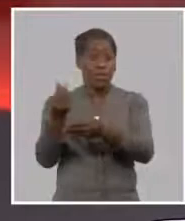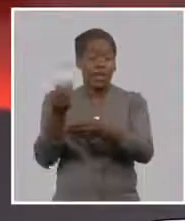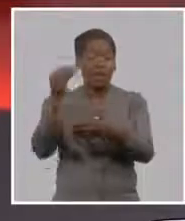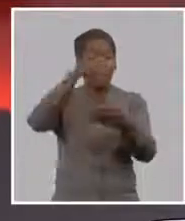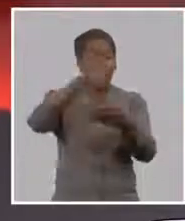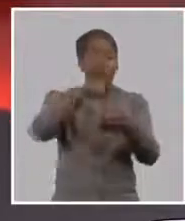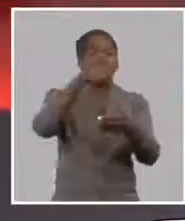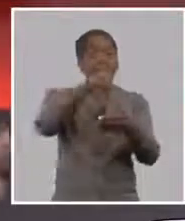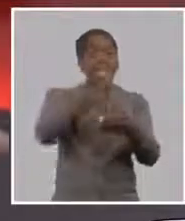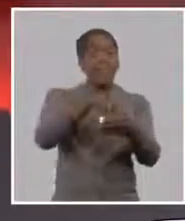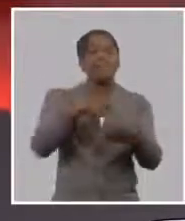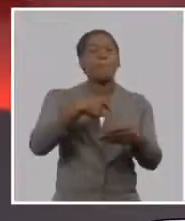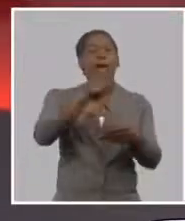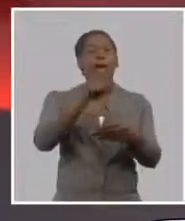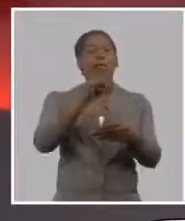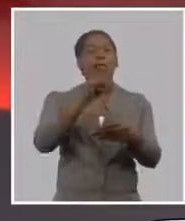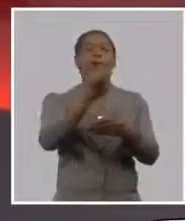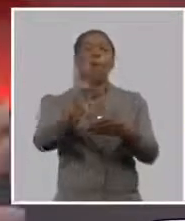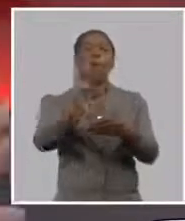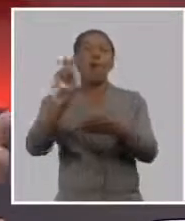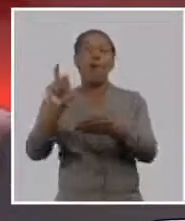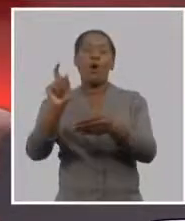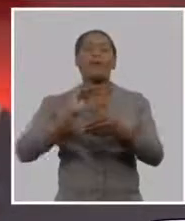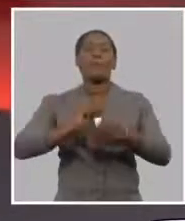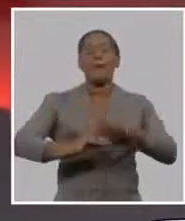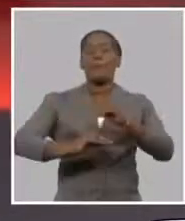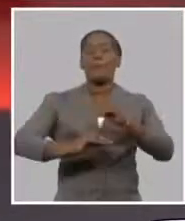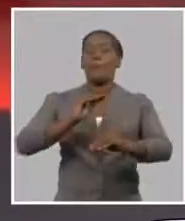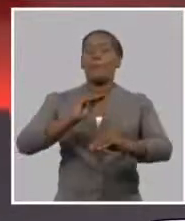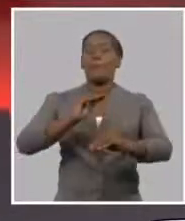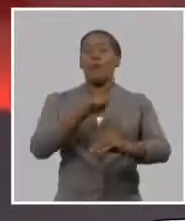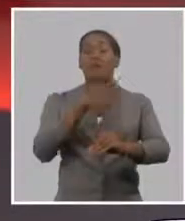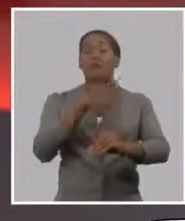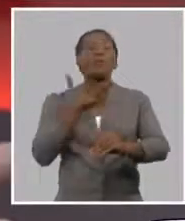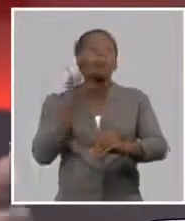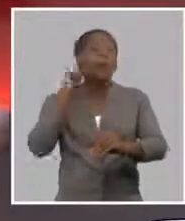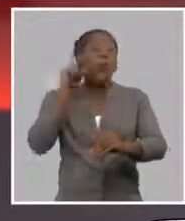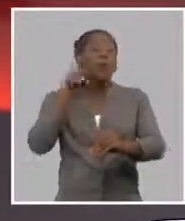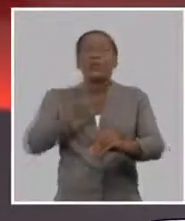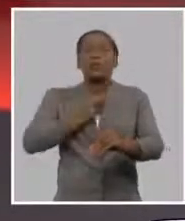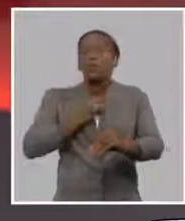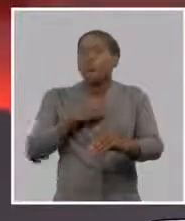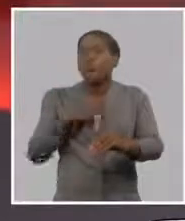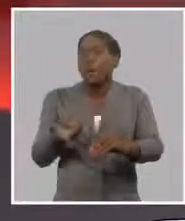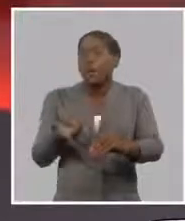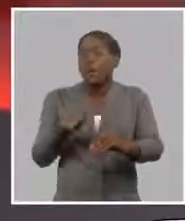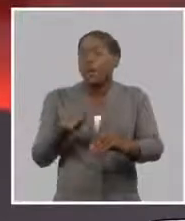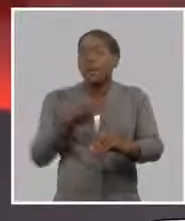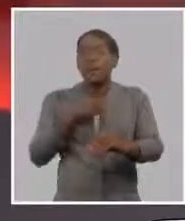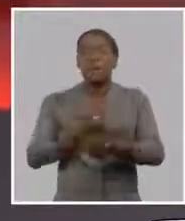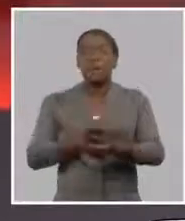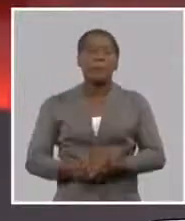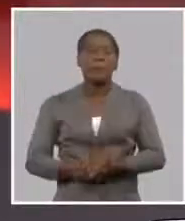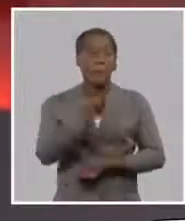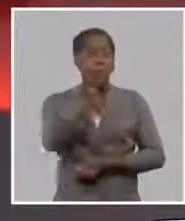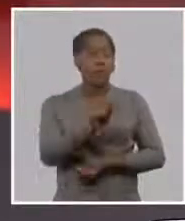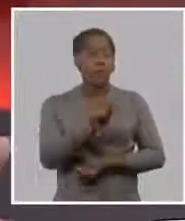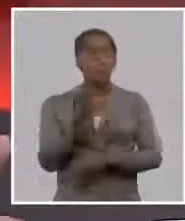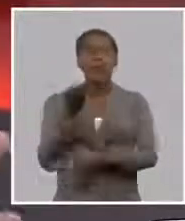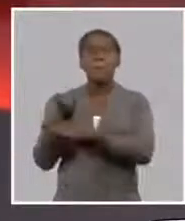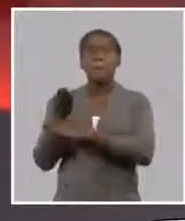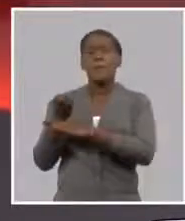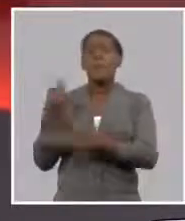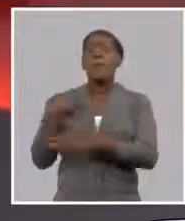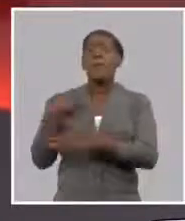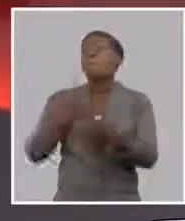inversión o de rendimiento de acuerdo a la voluntad del productor también el productor escoge qué porciento de indemnización quisiera recibir en caso de